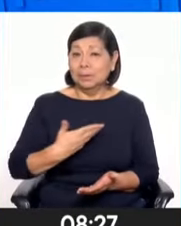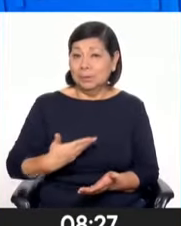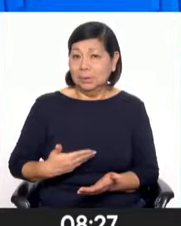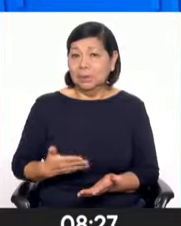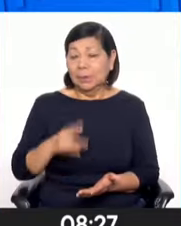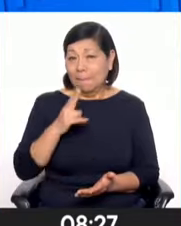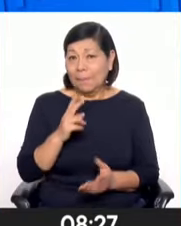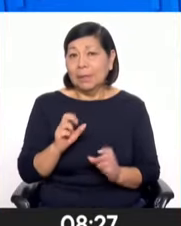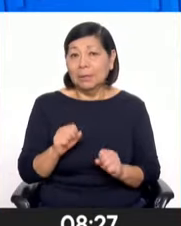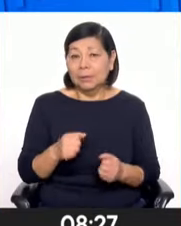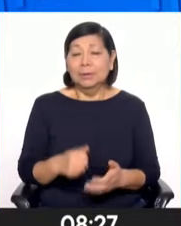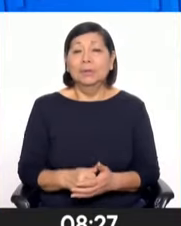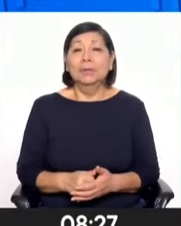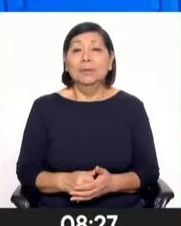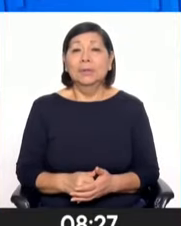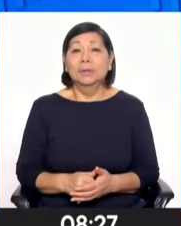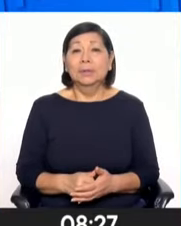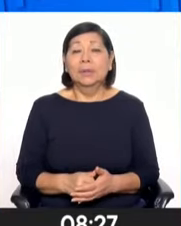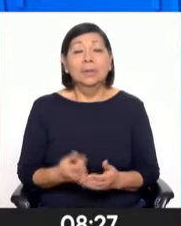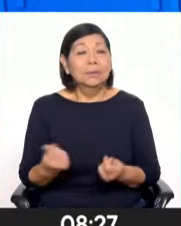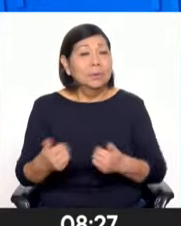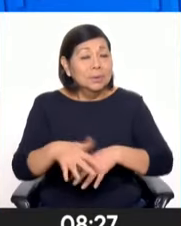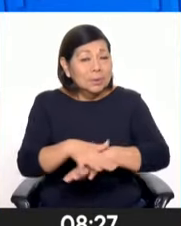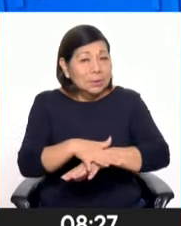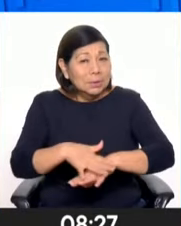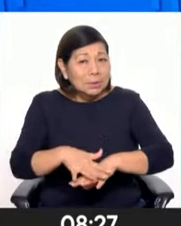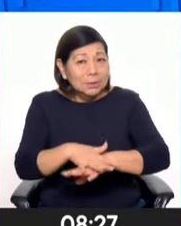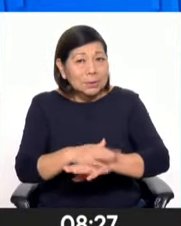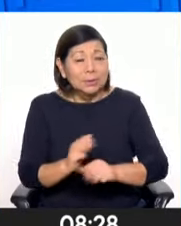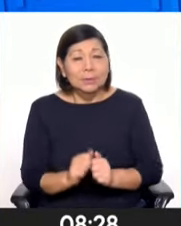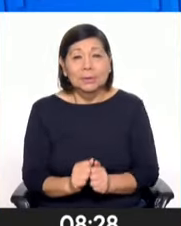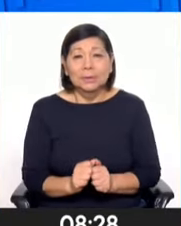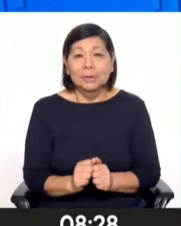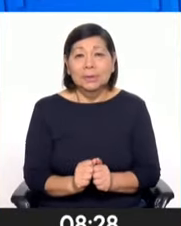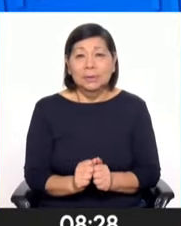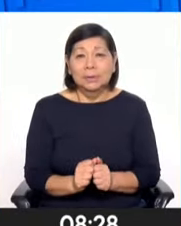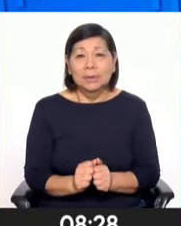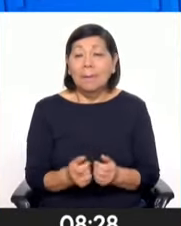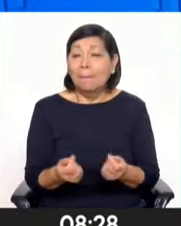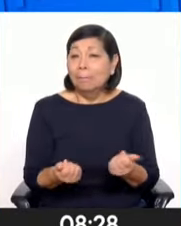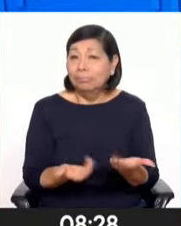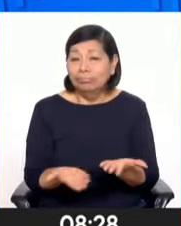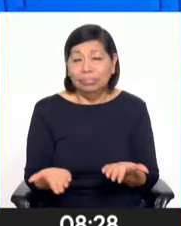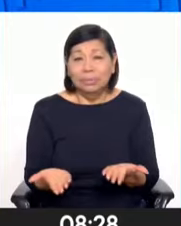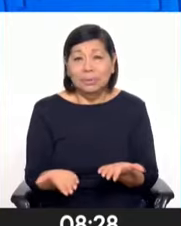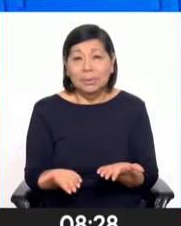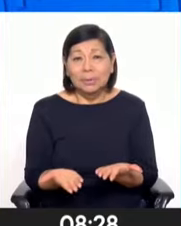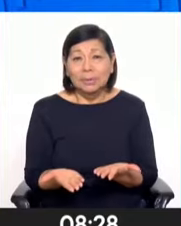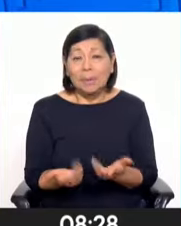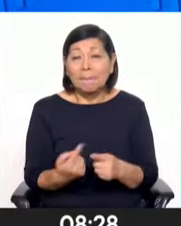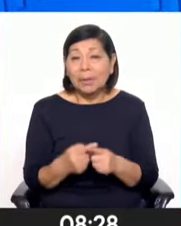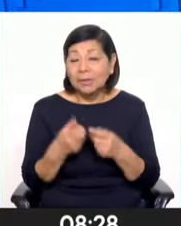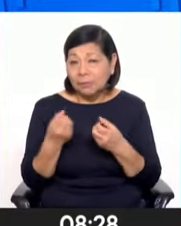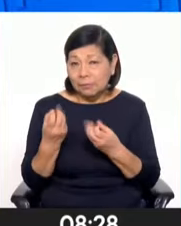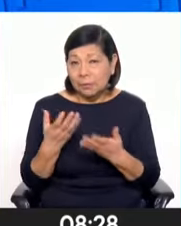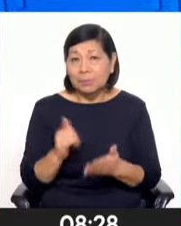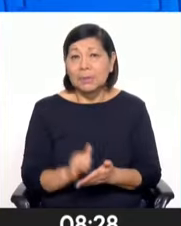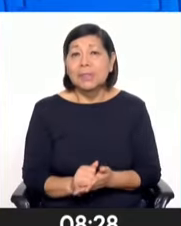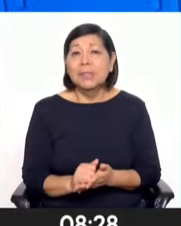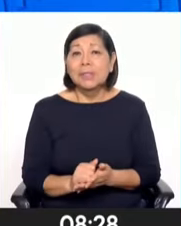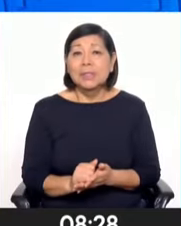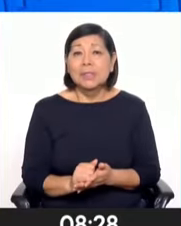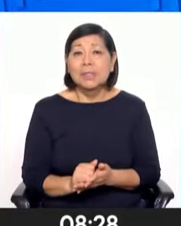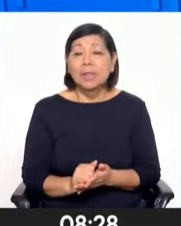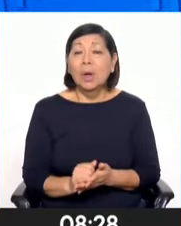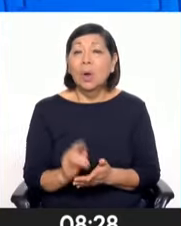del Perú para que agilice y realmente agilice este tema de la información y que